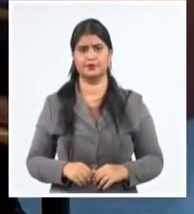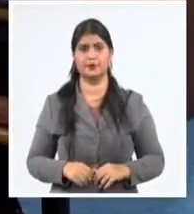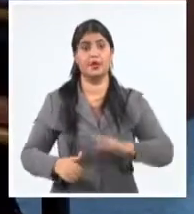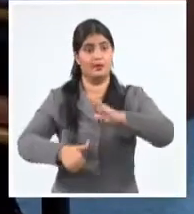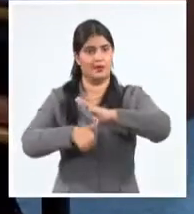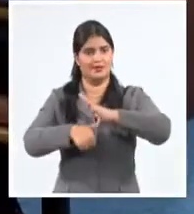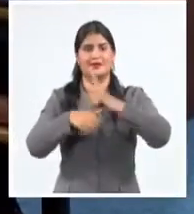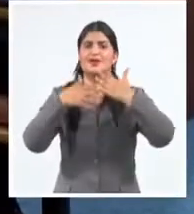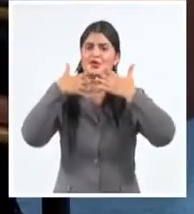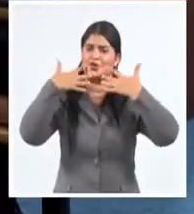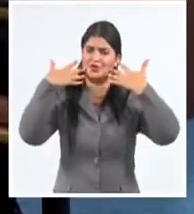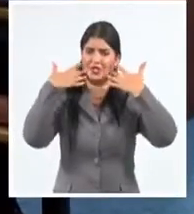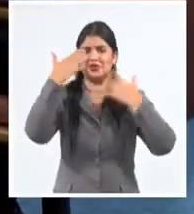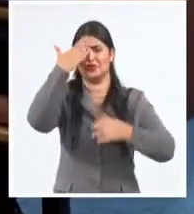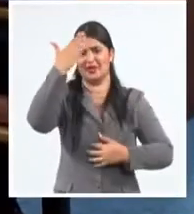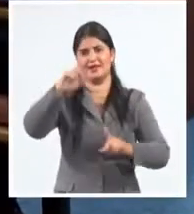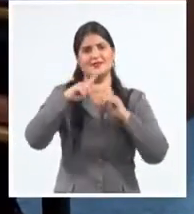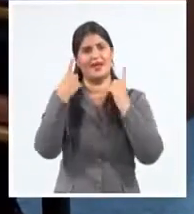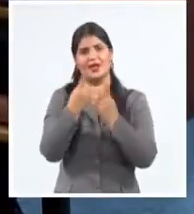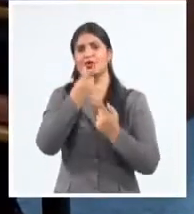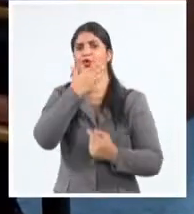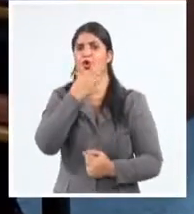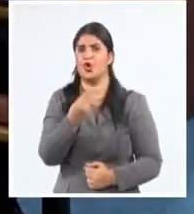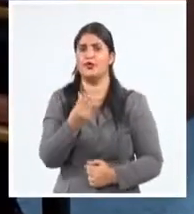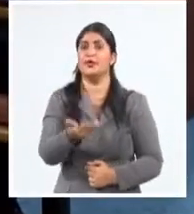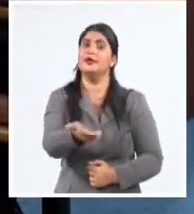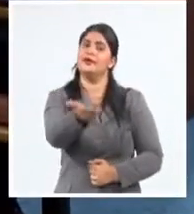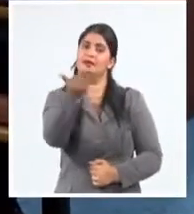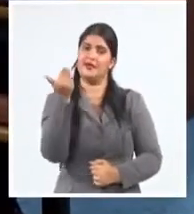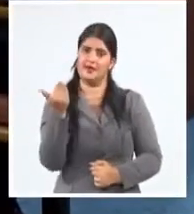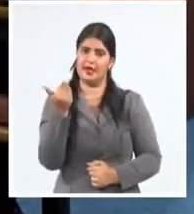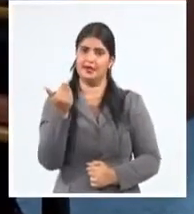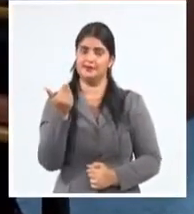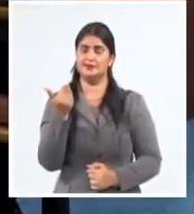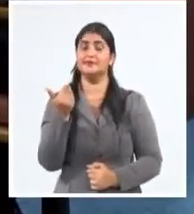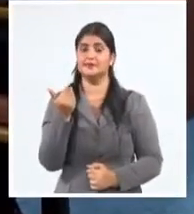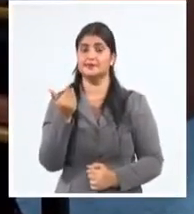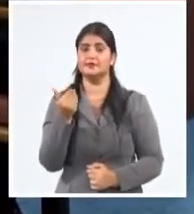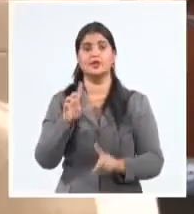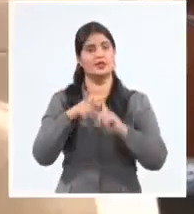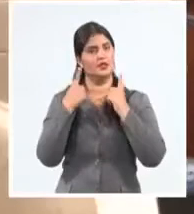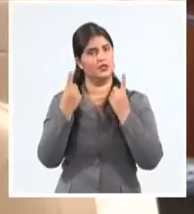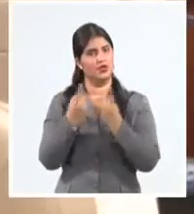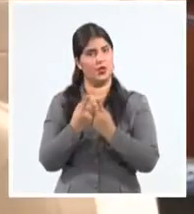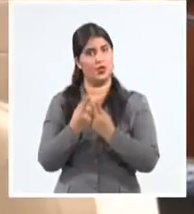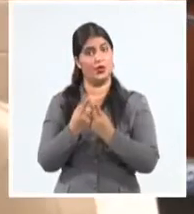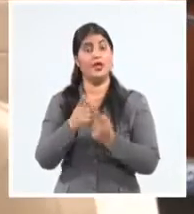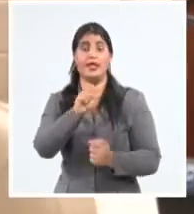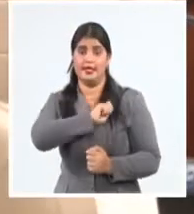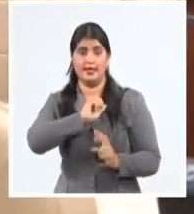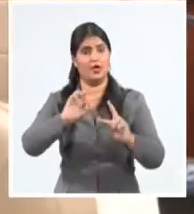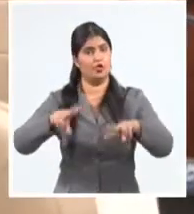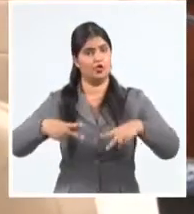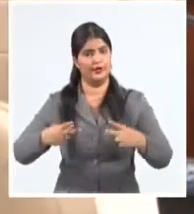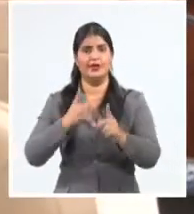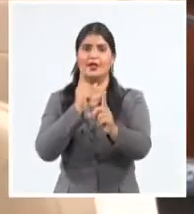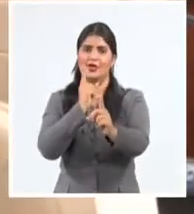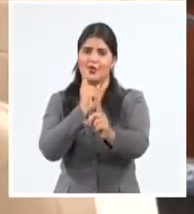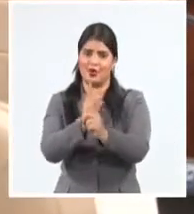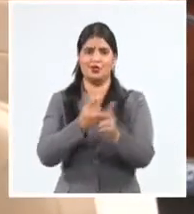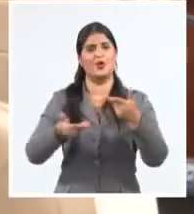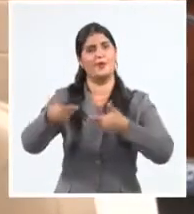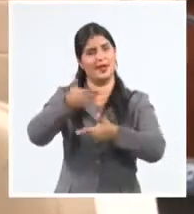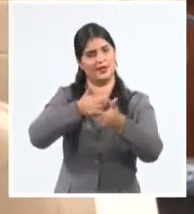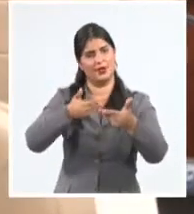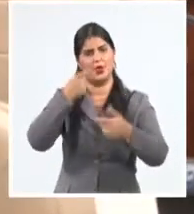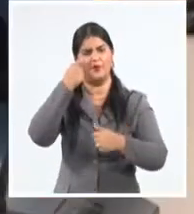A todos les agradeció por la confianza con que expresaron sus ideas y los convocó a un próximo intercambio para entre todos pensar en